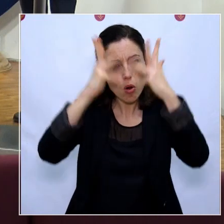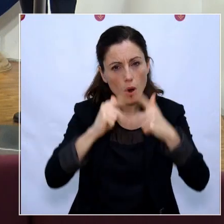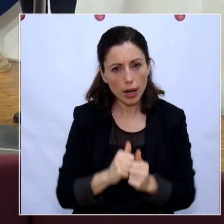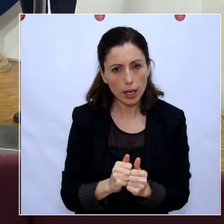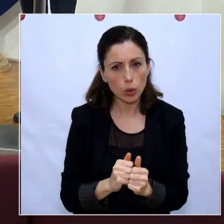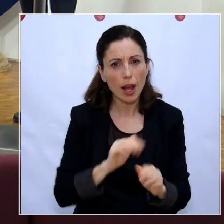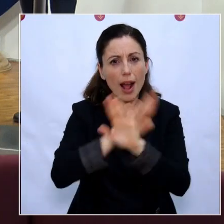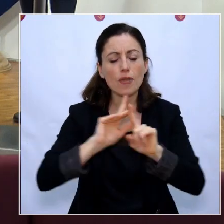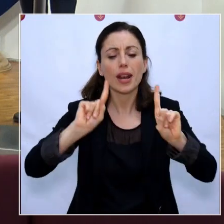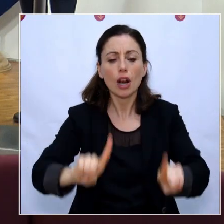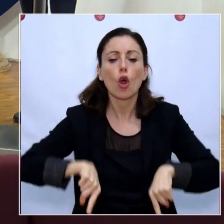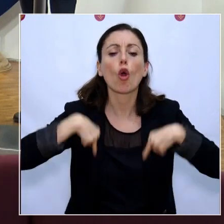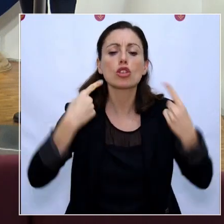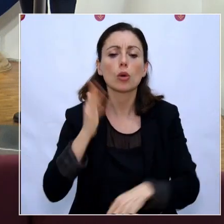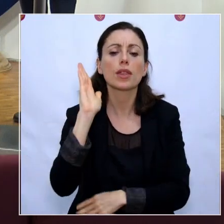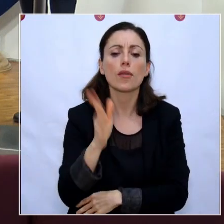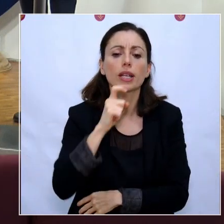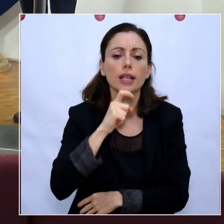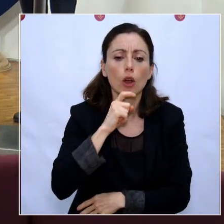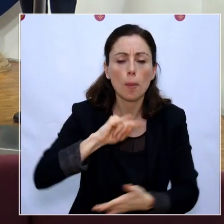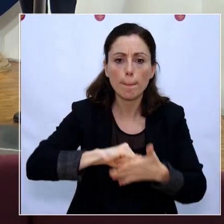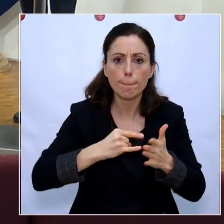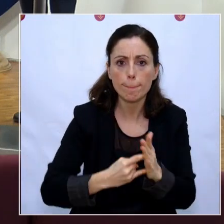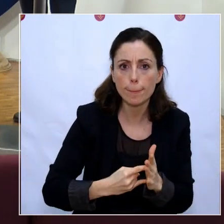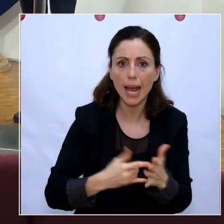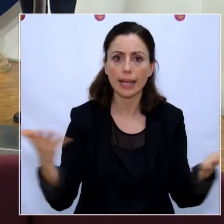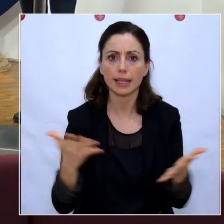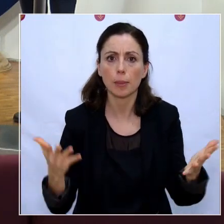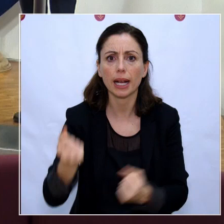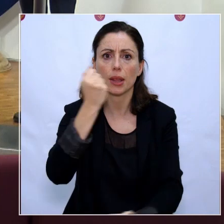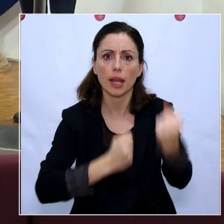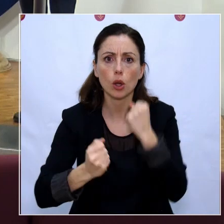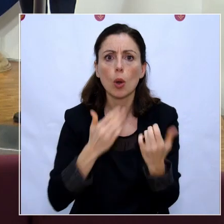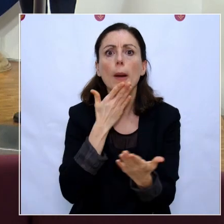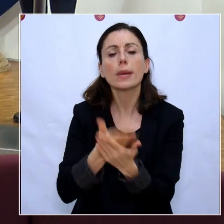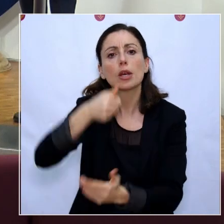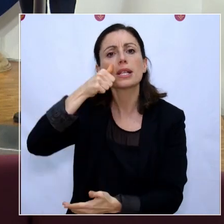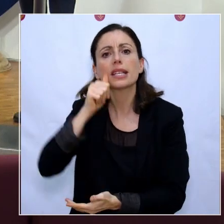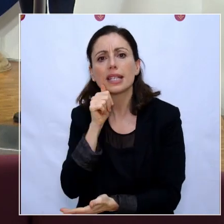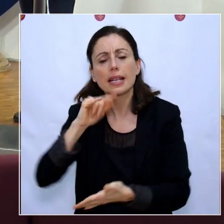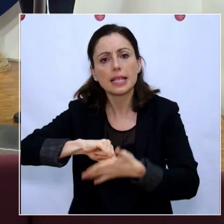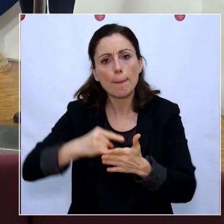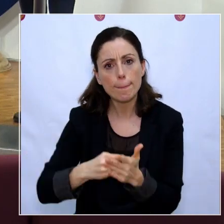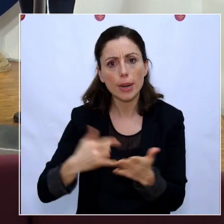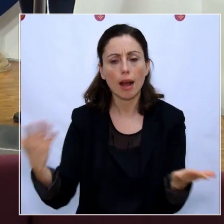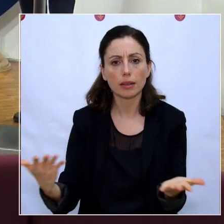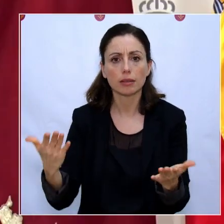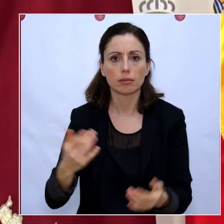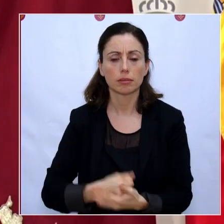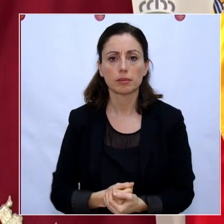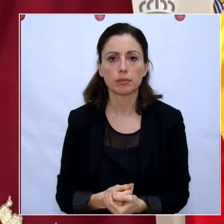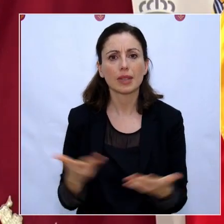sería esta repercusión. ¿Tienen previsto algún plan de emergencia económica? ¿Se la han reclamado al presidente Sánchez y qué les ha anunciado en este sentido?